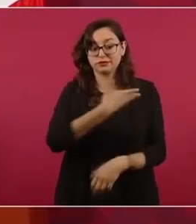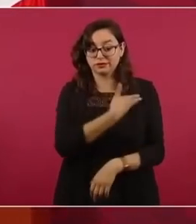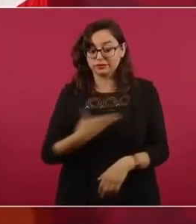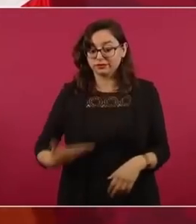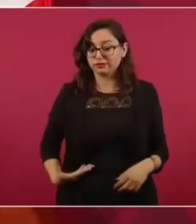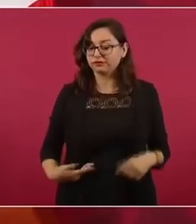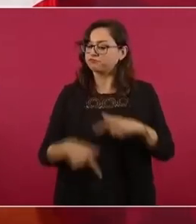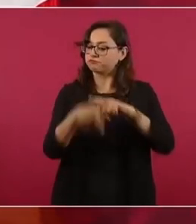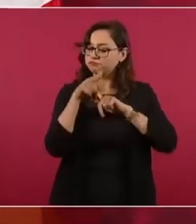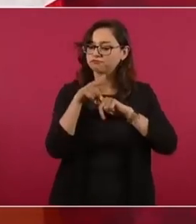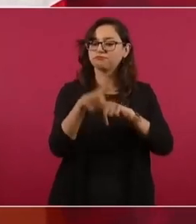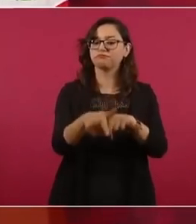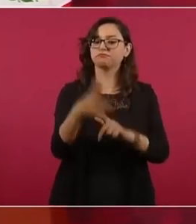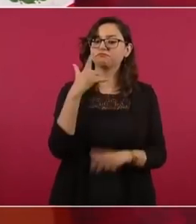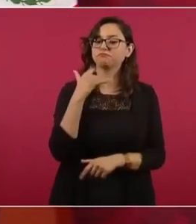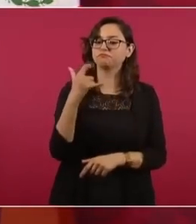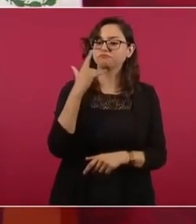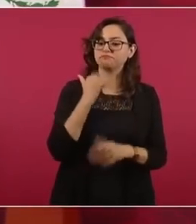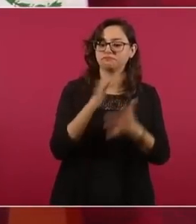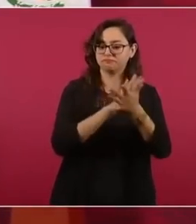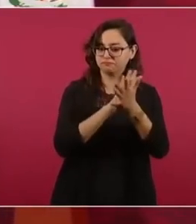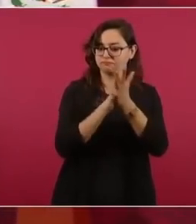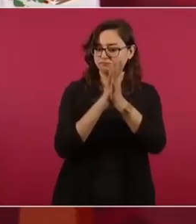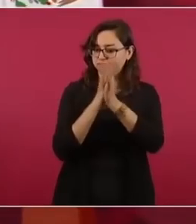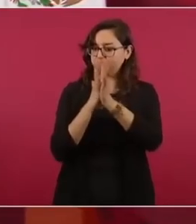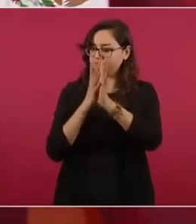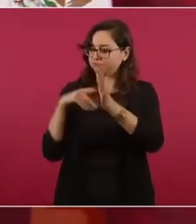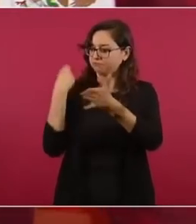otro presidente,